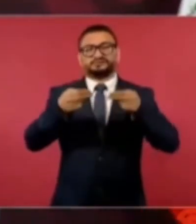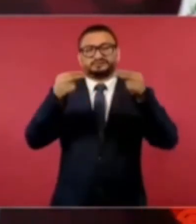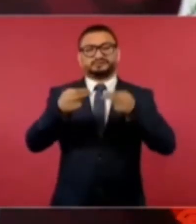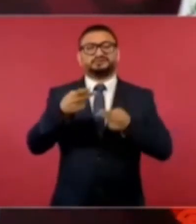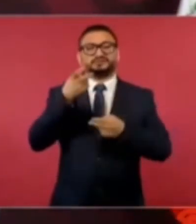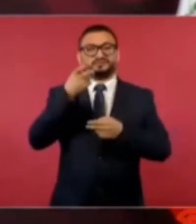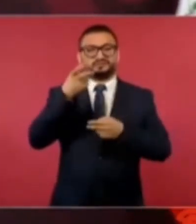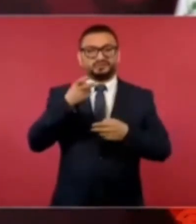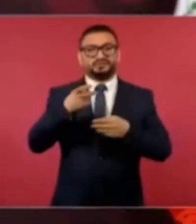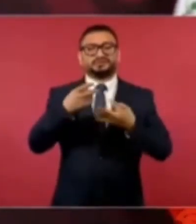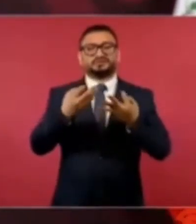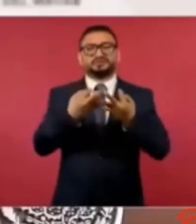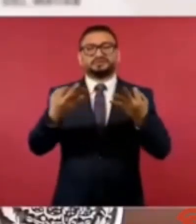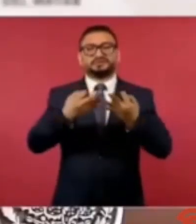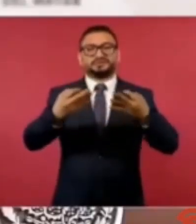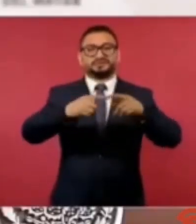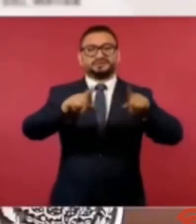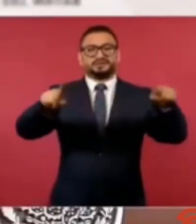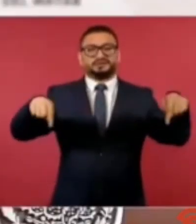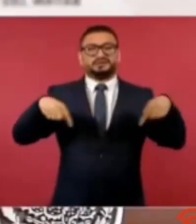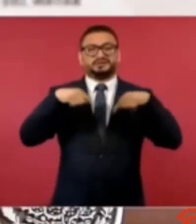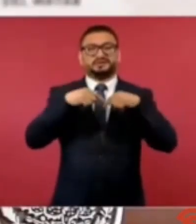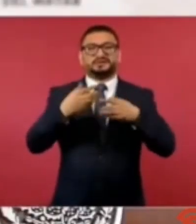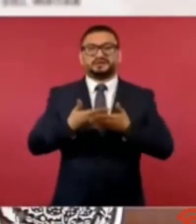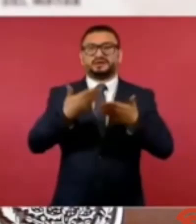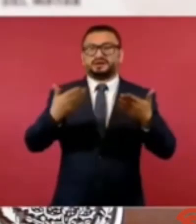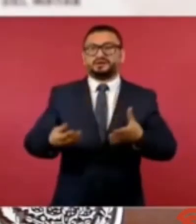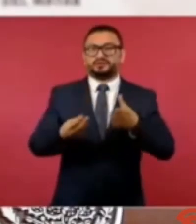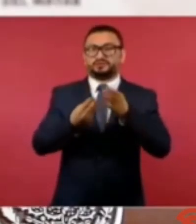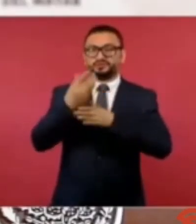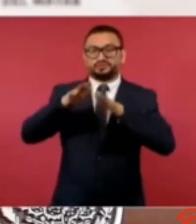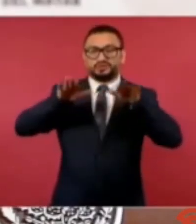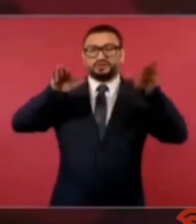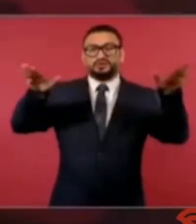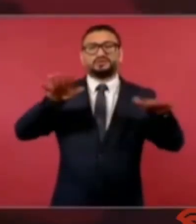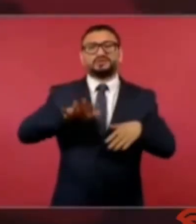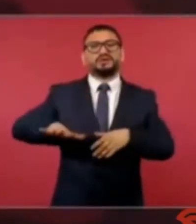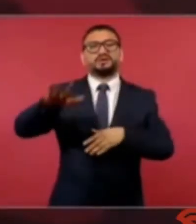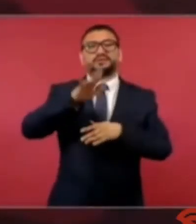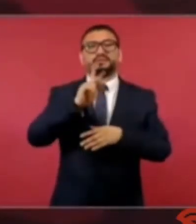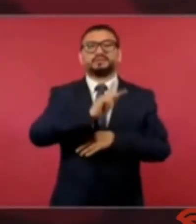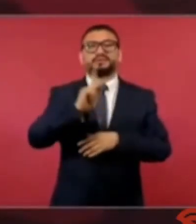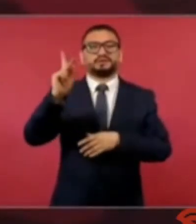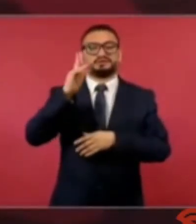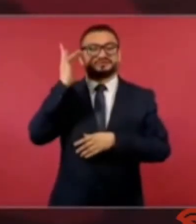el quedarse con las tierras del actual aeropuerto va a ser un Santa Fe ahí